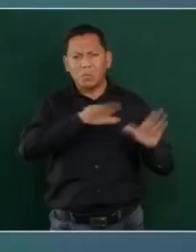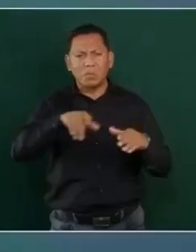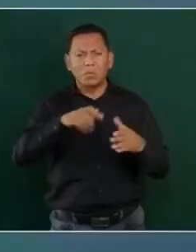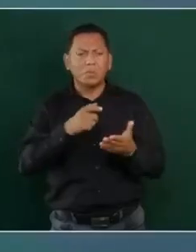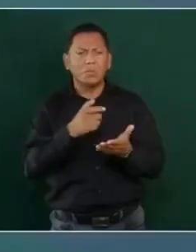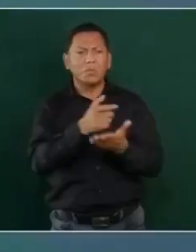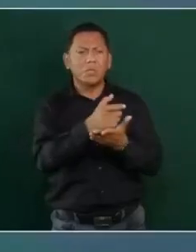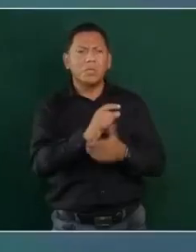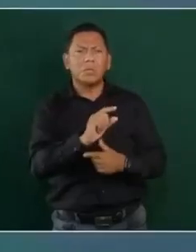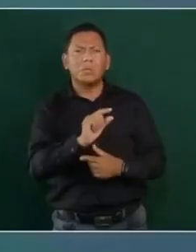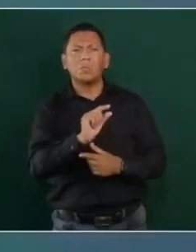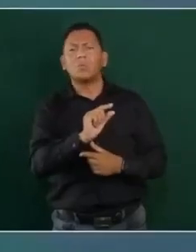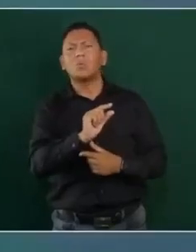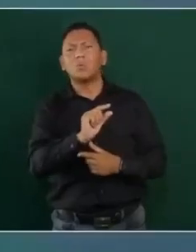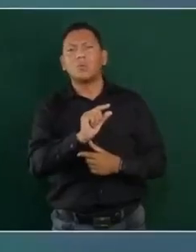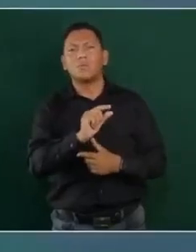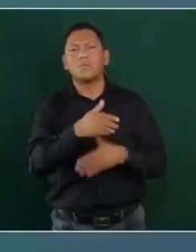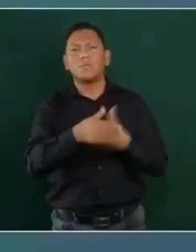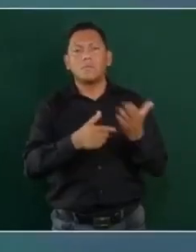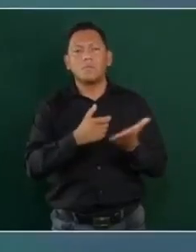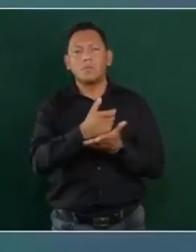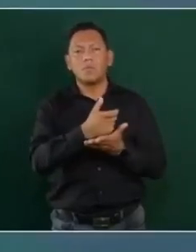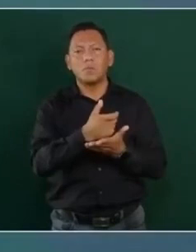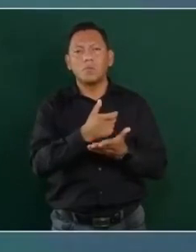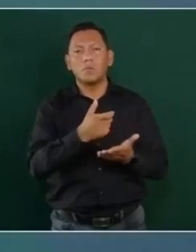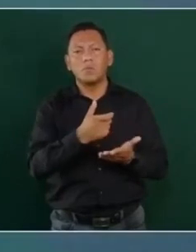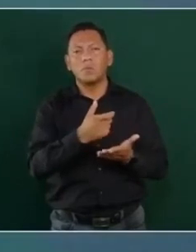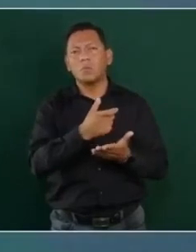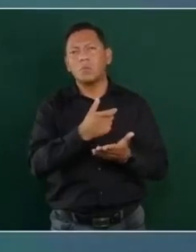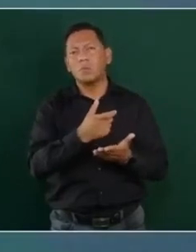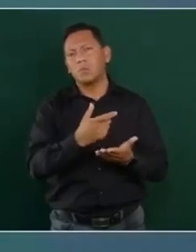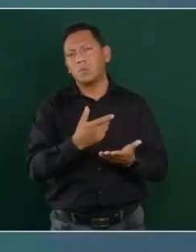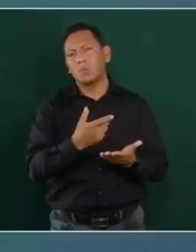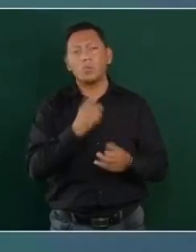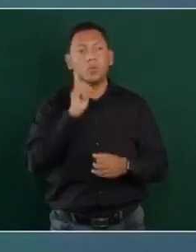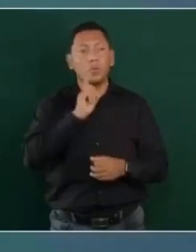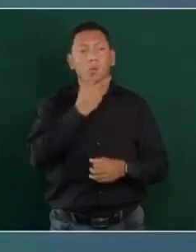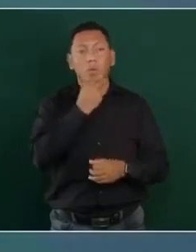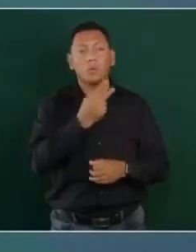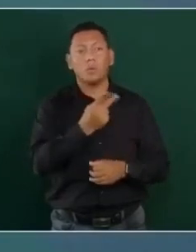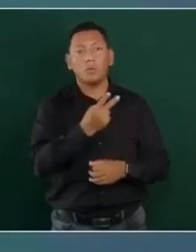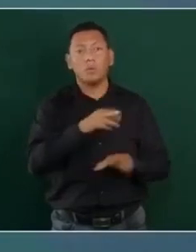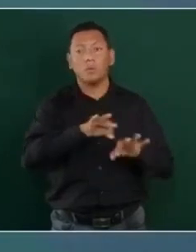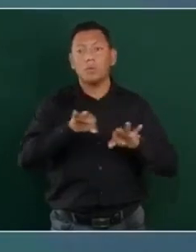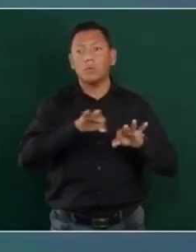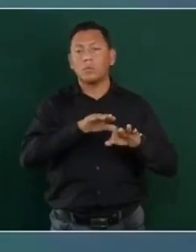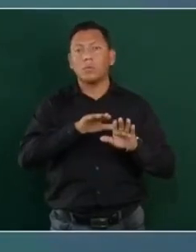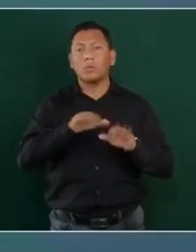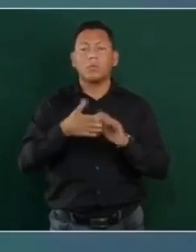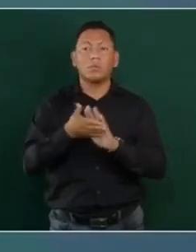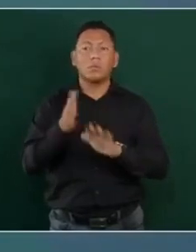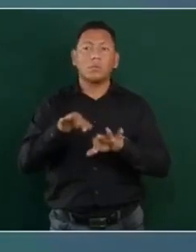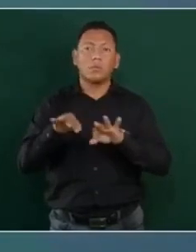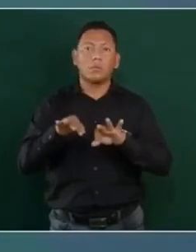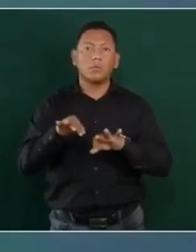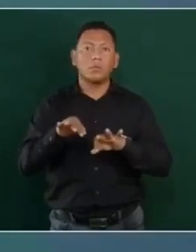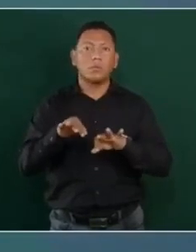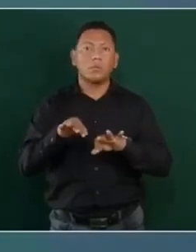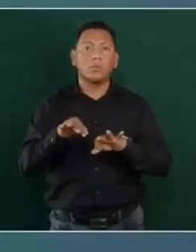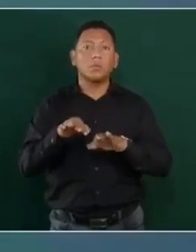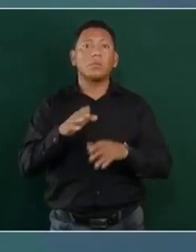y a trabajar el hombre, a trabajar la mujer, los padres, los hijos